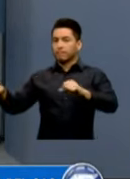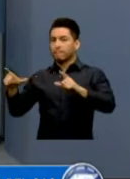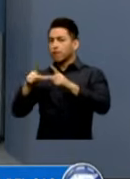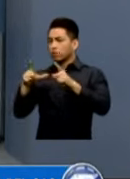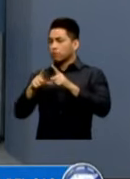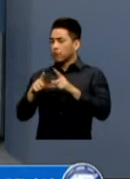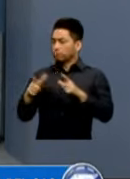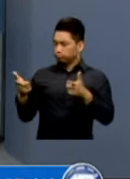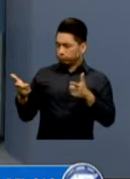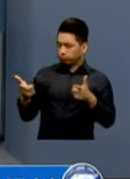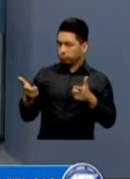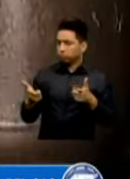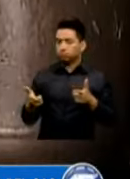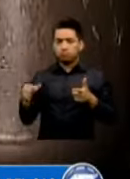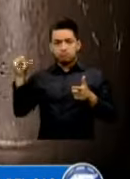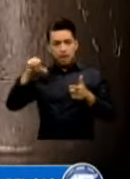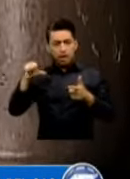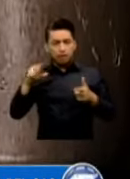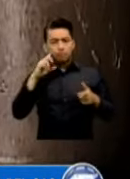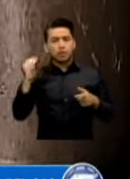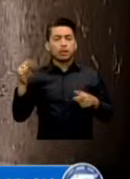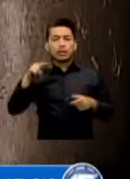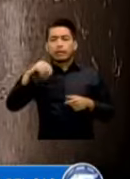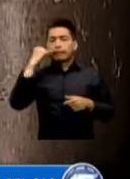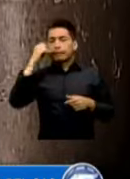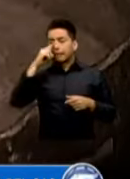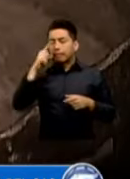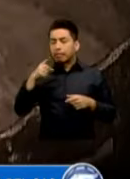Utilizado Para La Venta De Gas Propano Corresponde Al